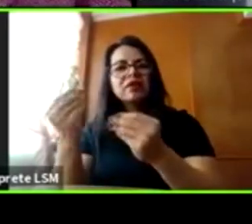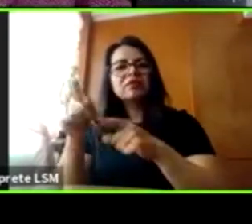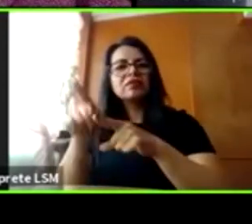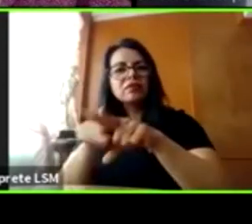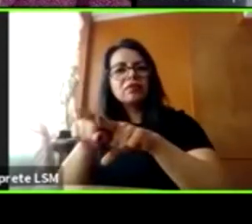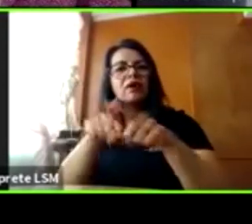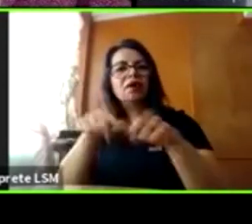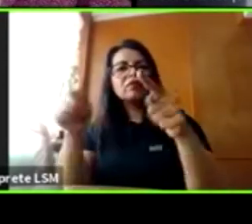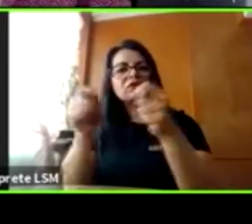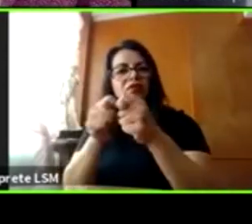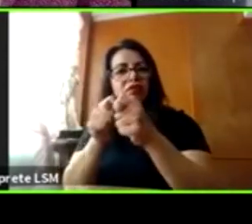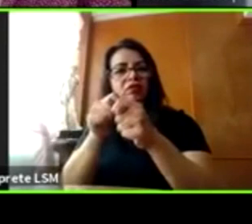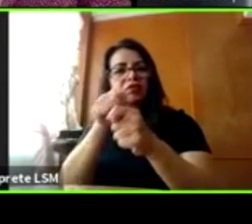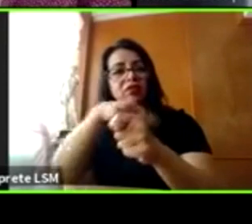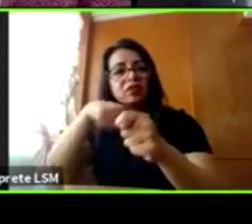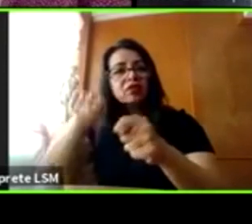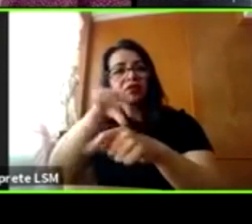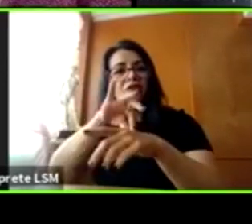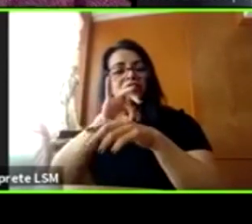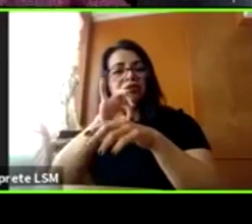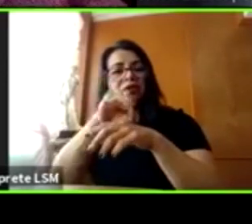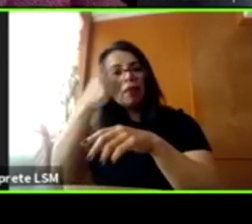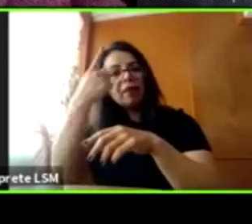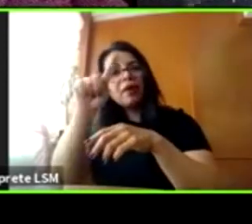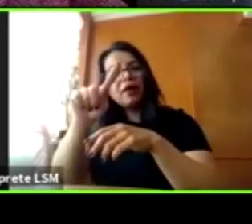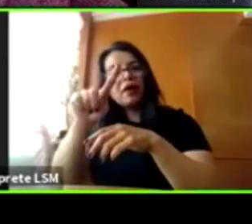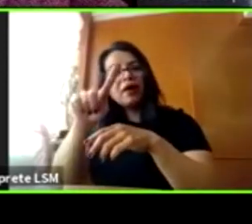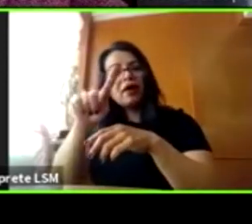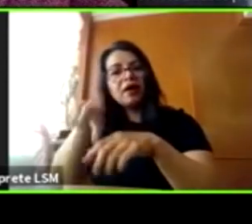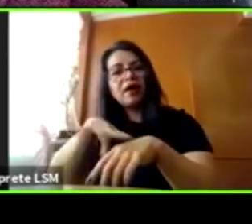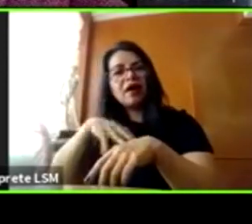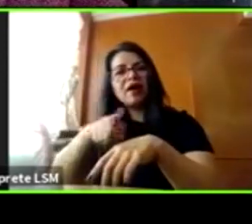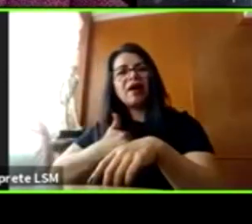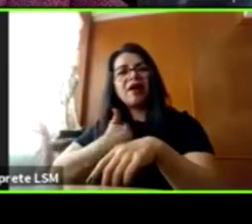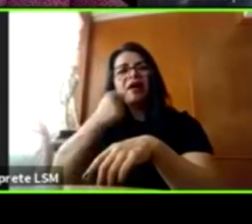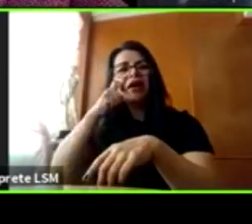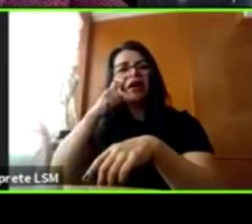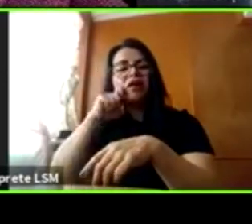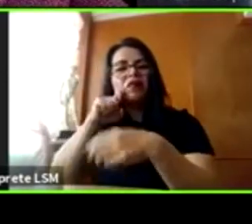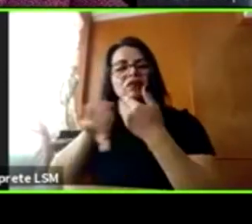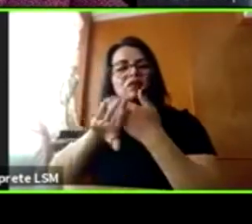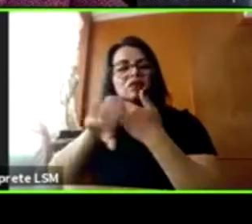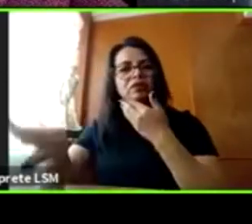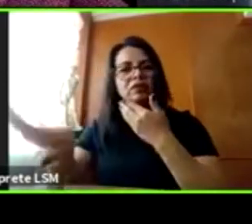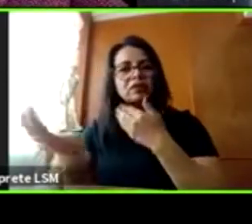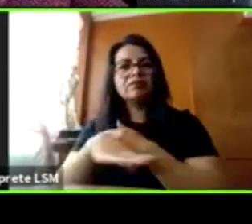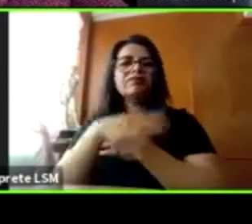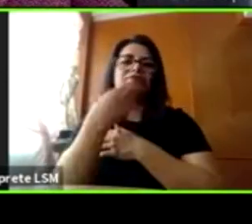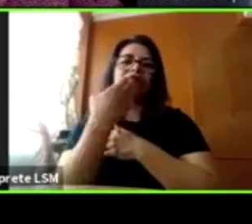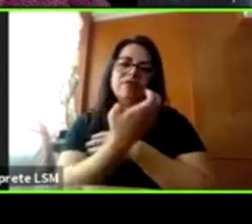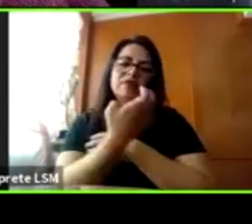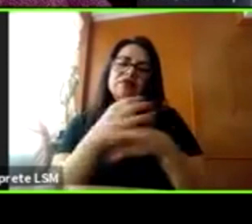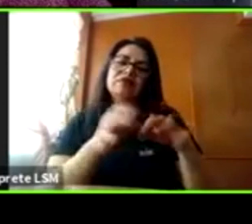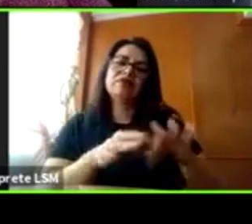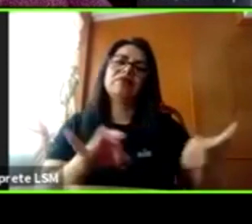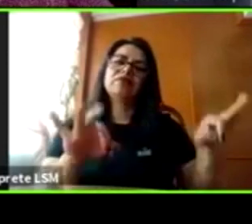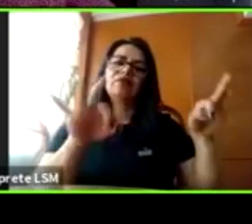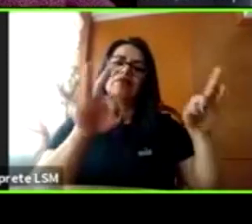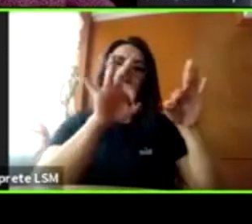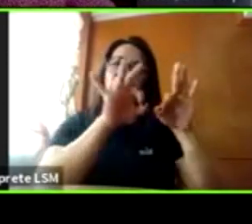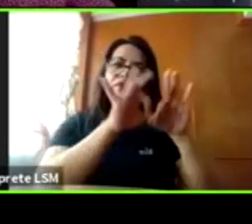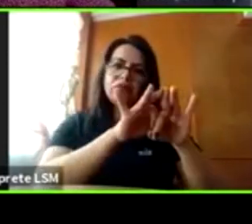para evitar justamente este abuso, Daniela. Sí, no, eso es muy importante, yo creo que compartí algunas,